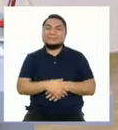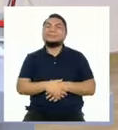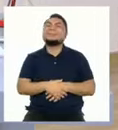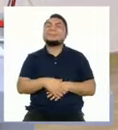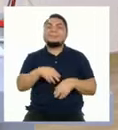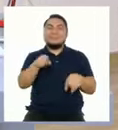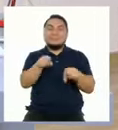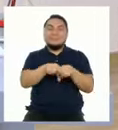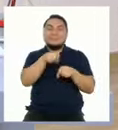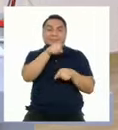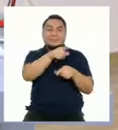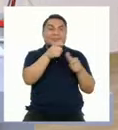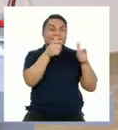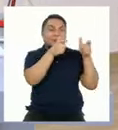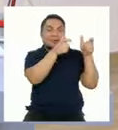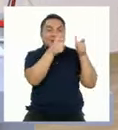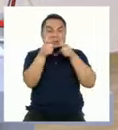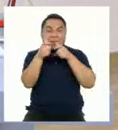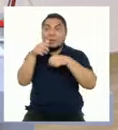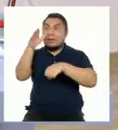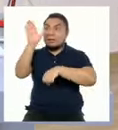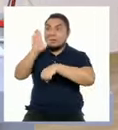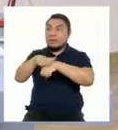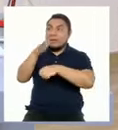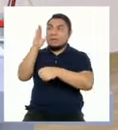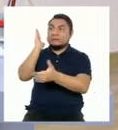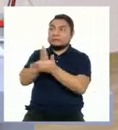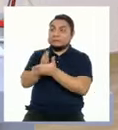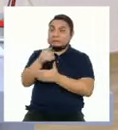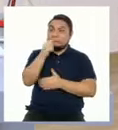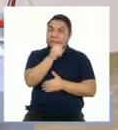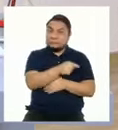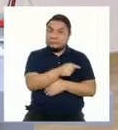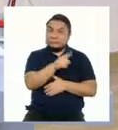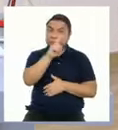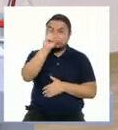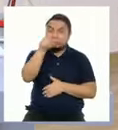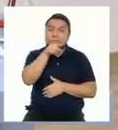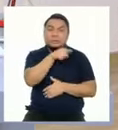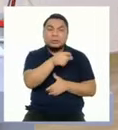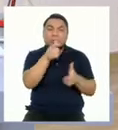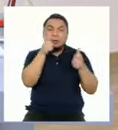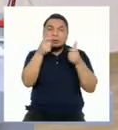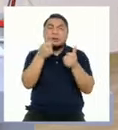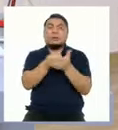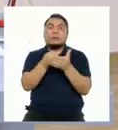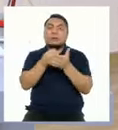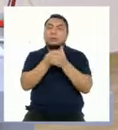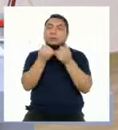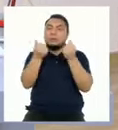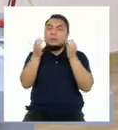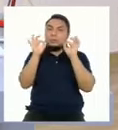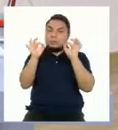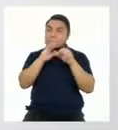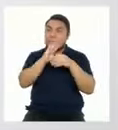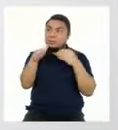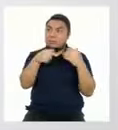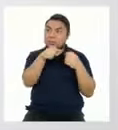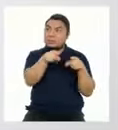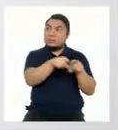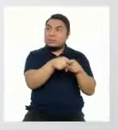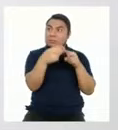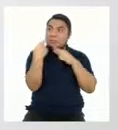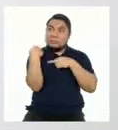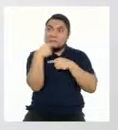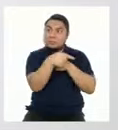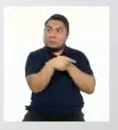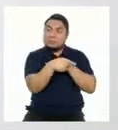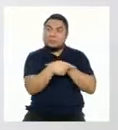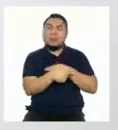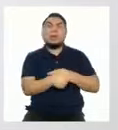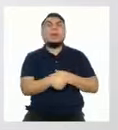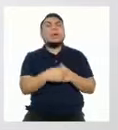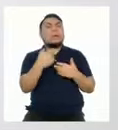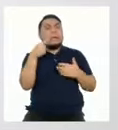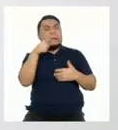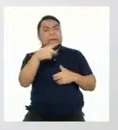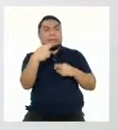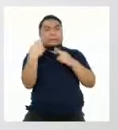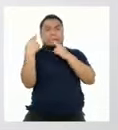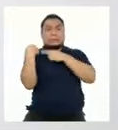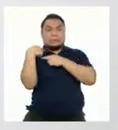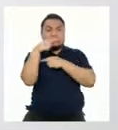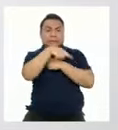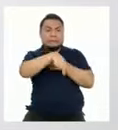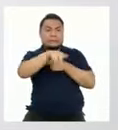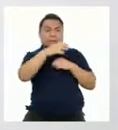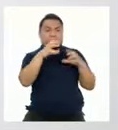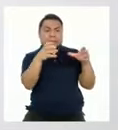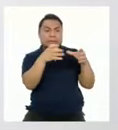¿Y también supervisa y sanciona si asegura de que las tarifas sean adecuadas y todo eso? La función reguladora